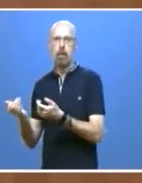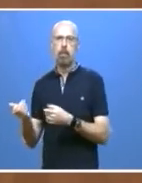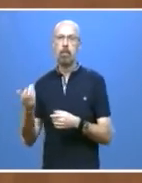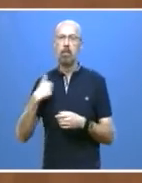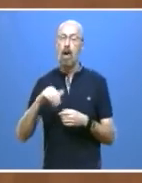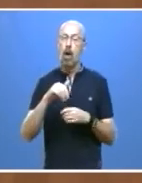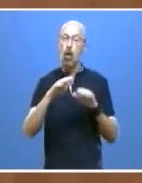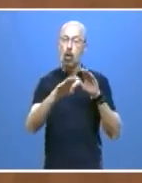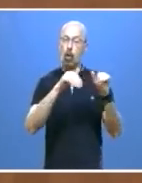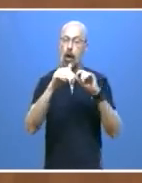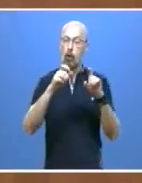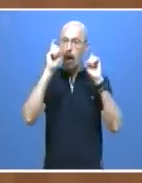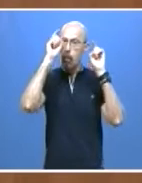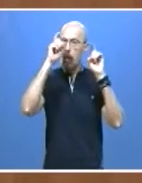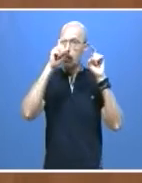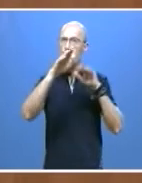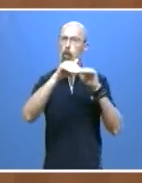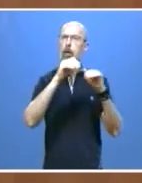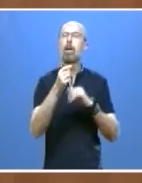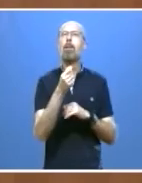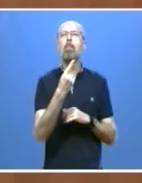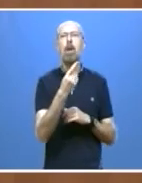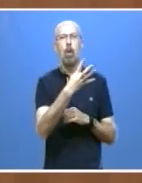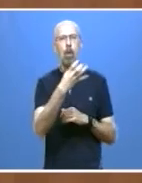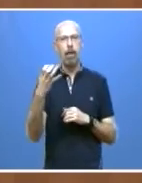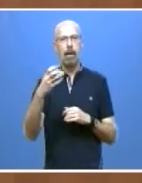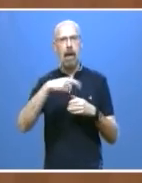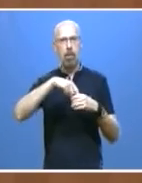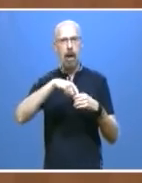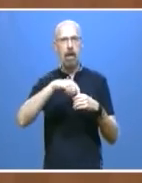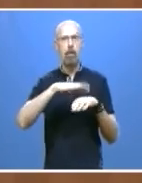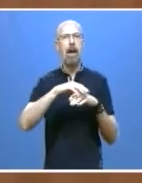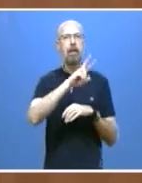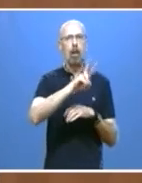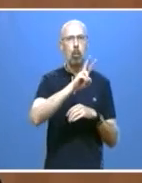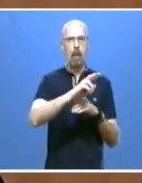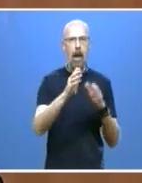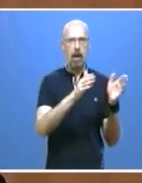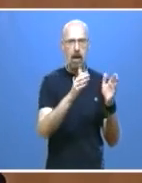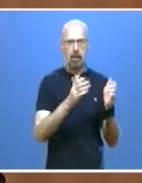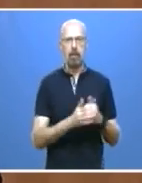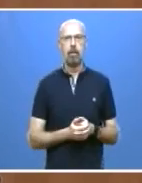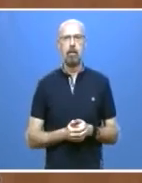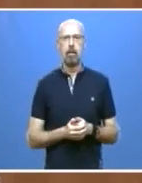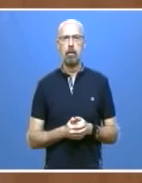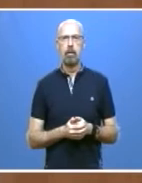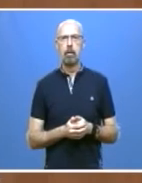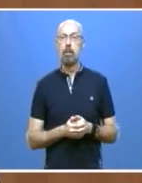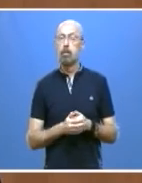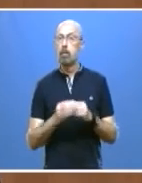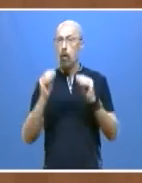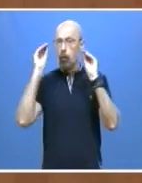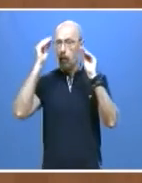docentes de la historia. 1.400 plazas para secundaria y otros cuerpos. La formación